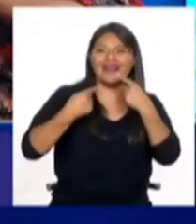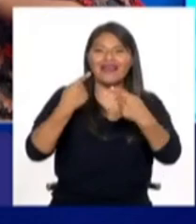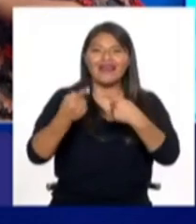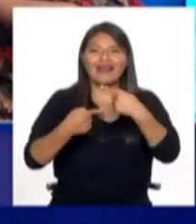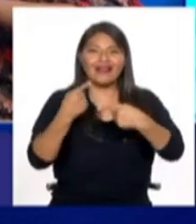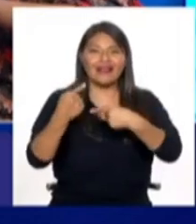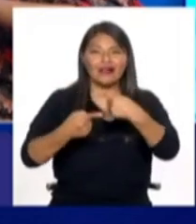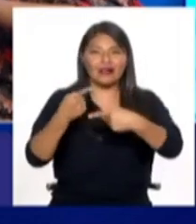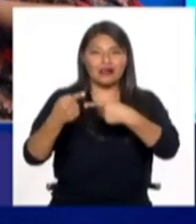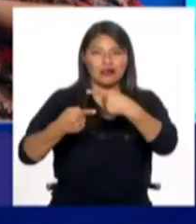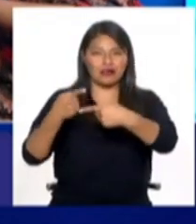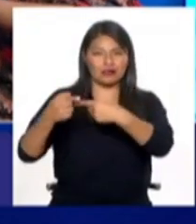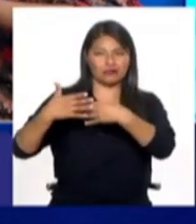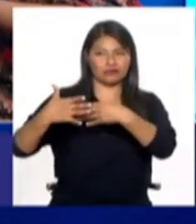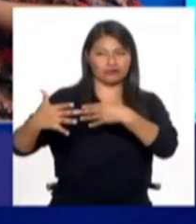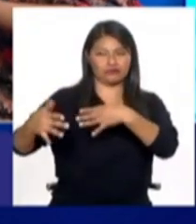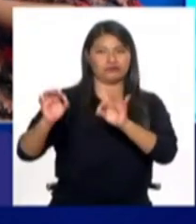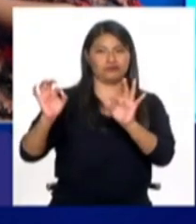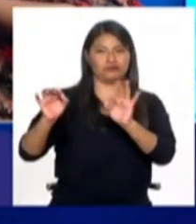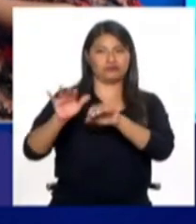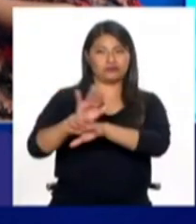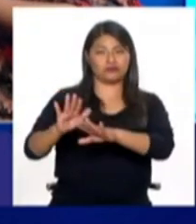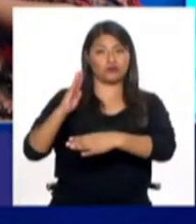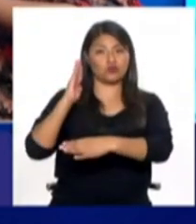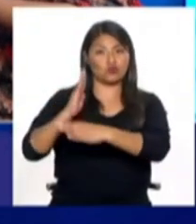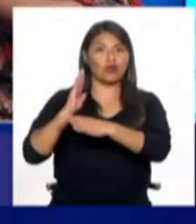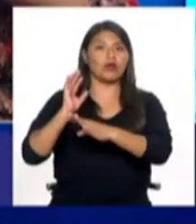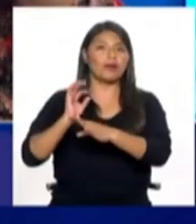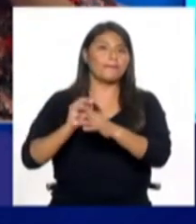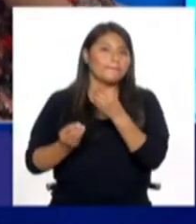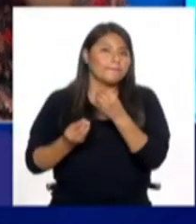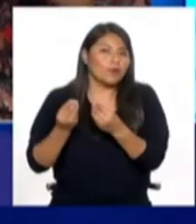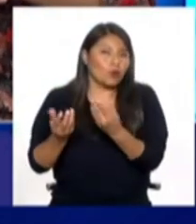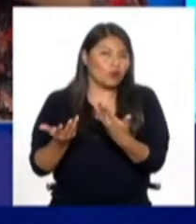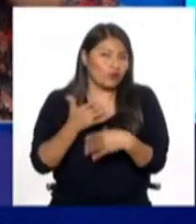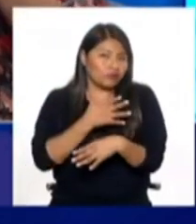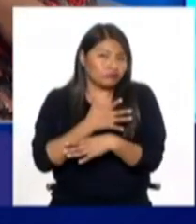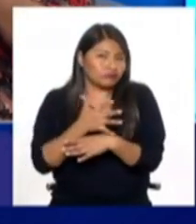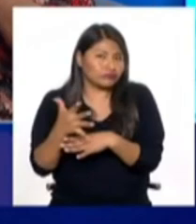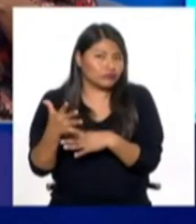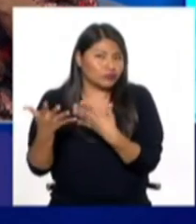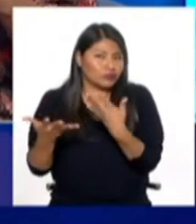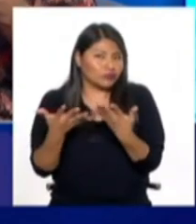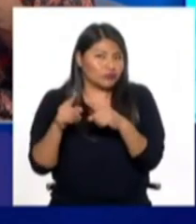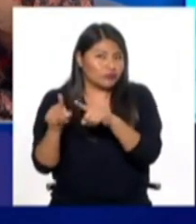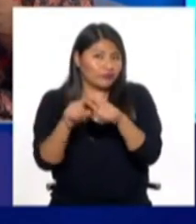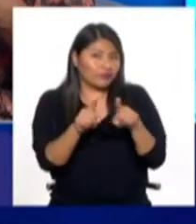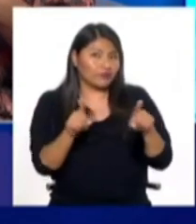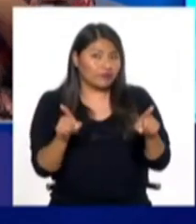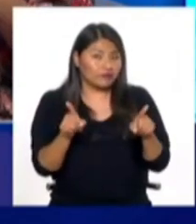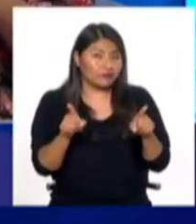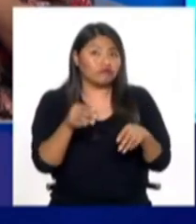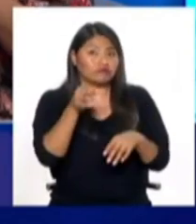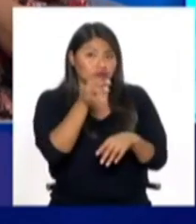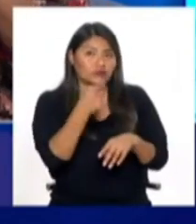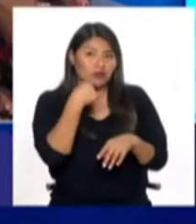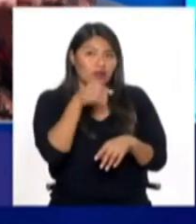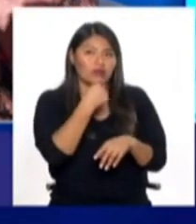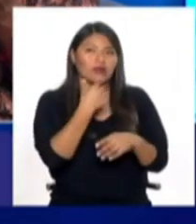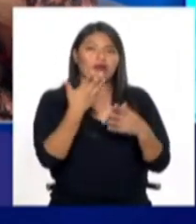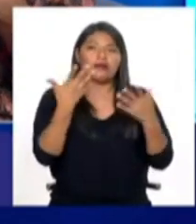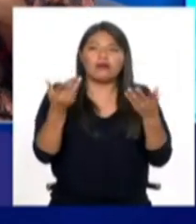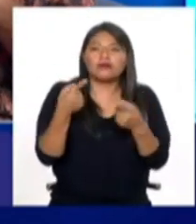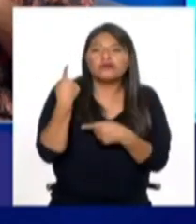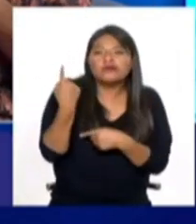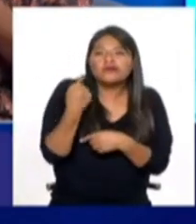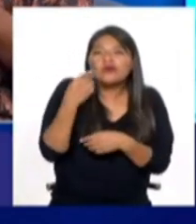parodia, y empezamos a reforzar sesgos, normalizando justamente estos estereotipos. Porque, efecto, sí, alguien podría pensar, pero es